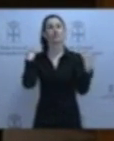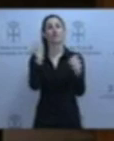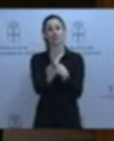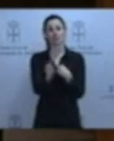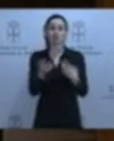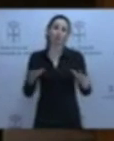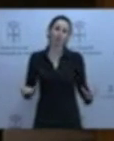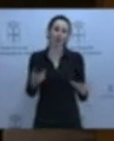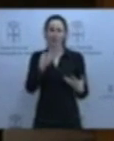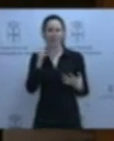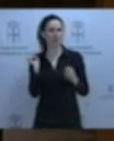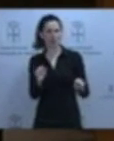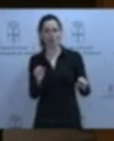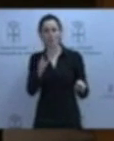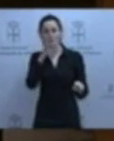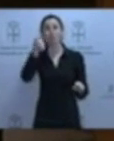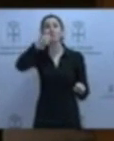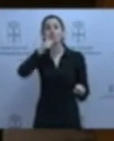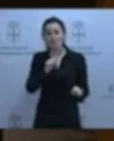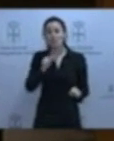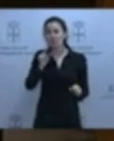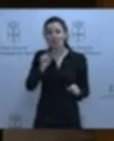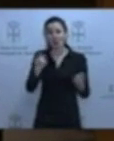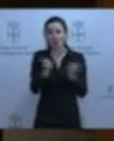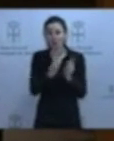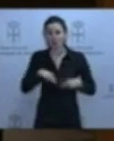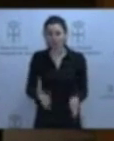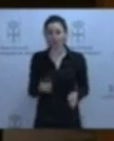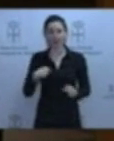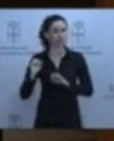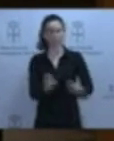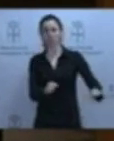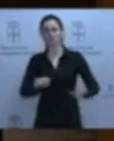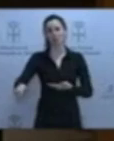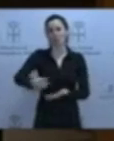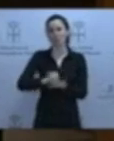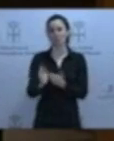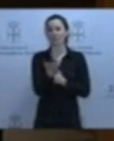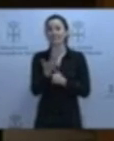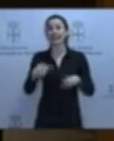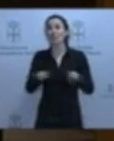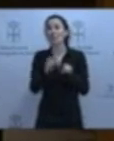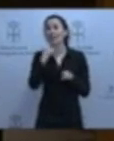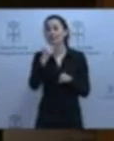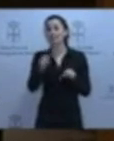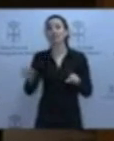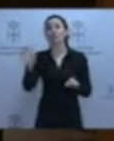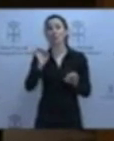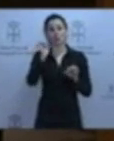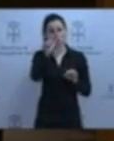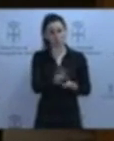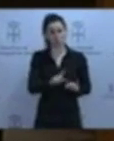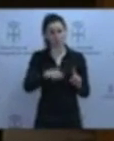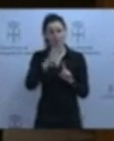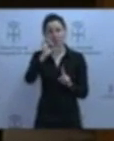lo hayan rechadado. Pedro Sánchez tardó apenas unos minutos, casi de forma instantánea, en rechazar esta propuesta. Casi, casi lo mismo que usted, suena a Díaz, tardó